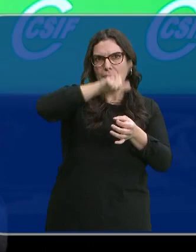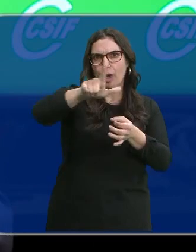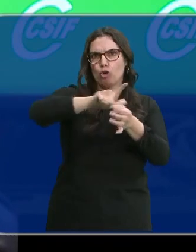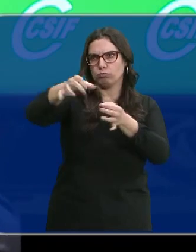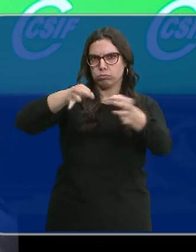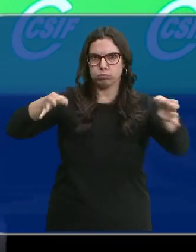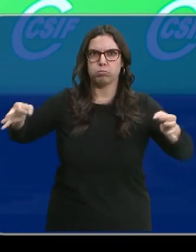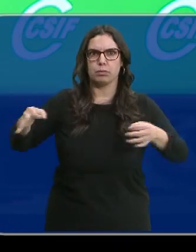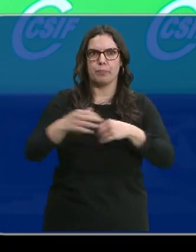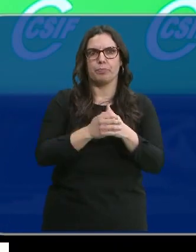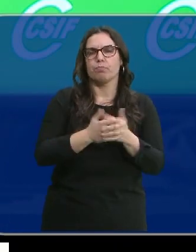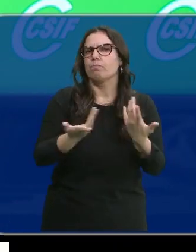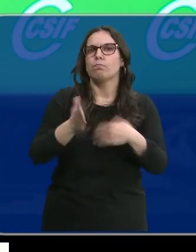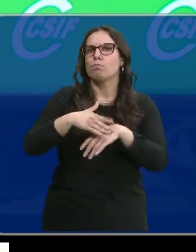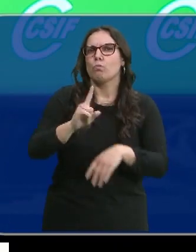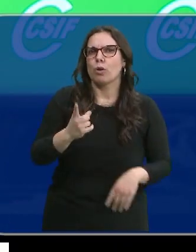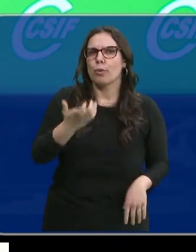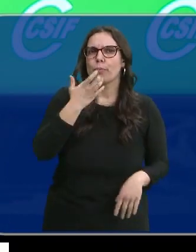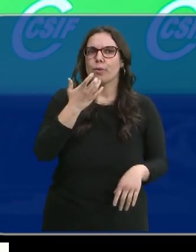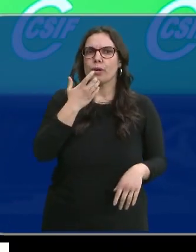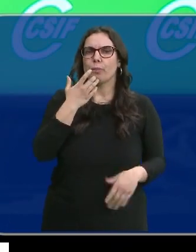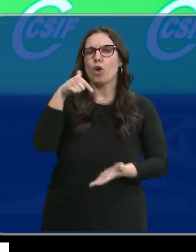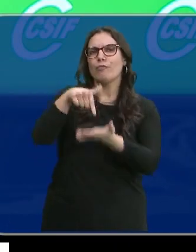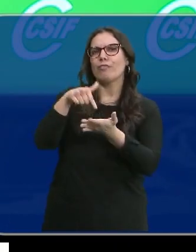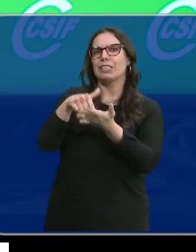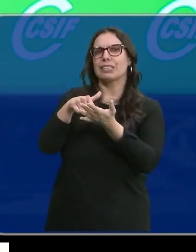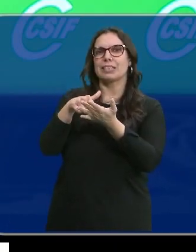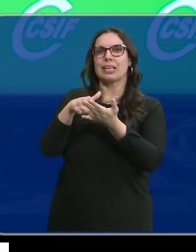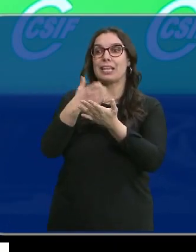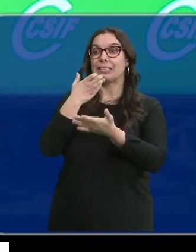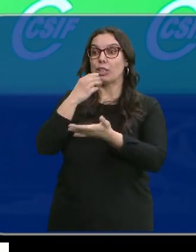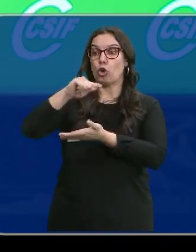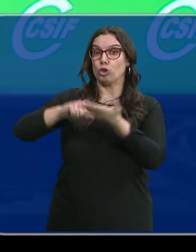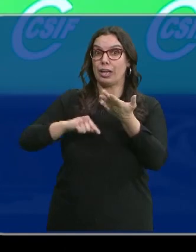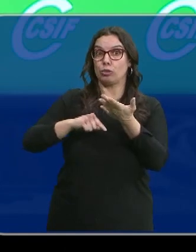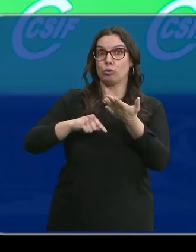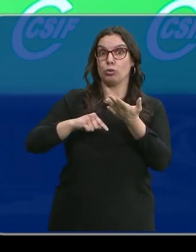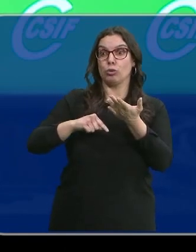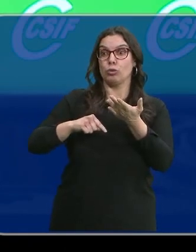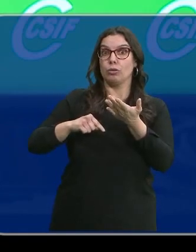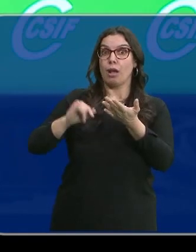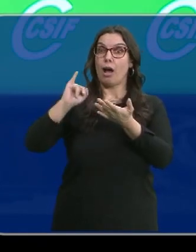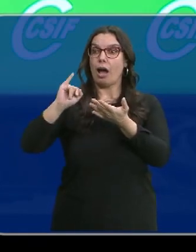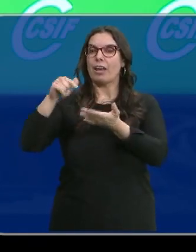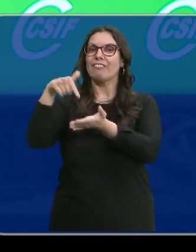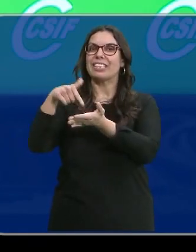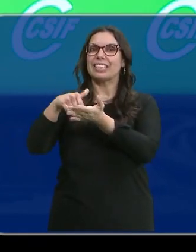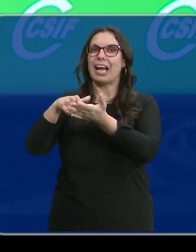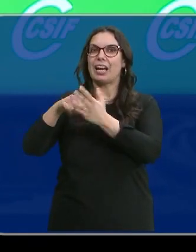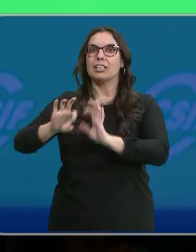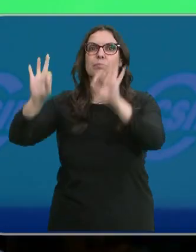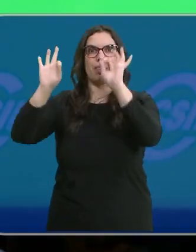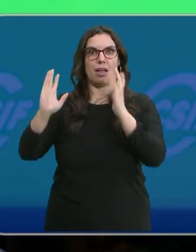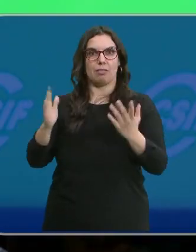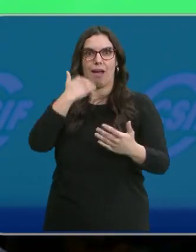¿Por qué no se pueden hacer medidas fiscales ventajosas para esos trabajadores que se van a un